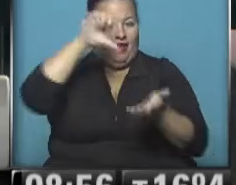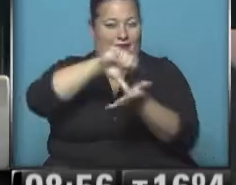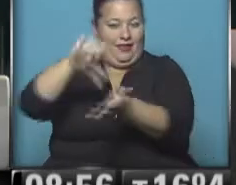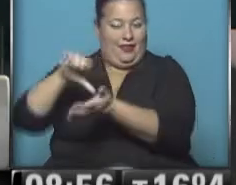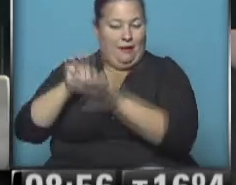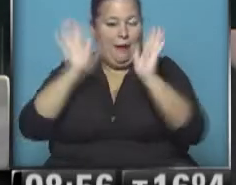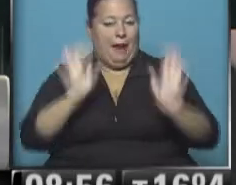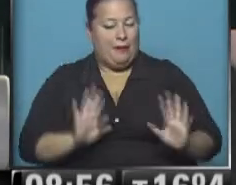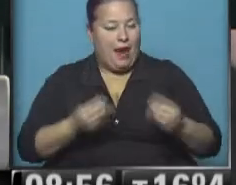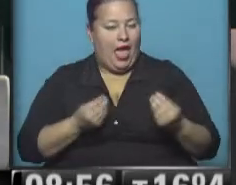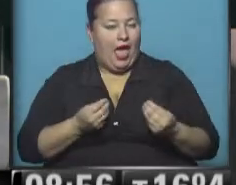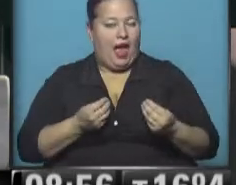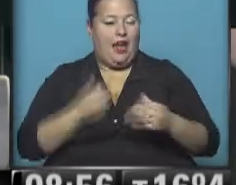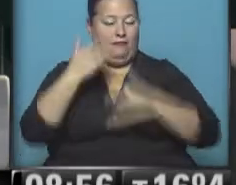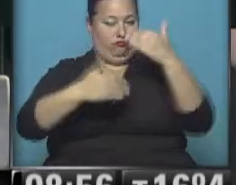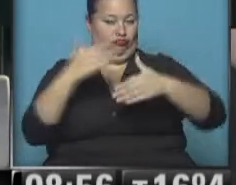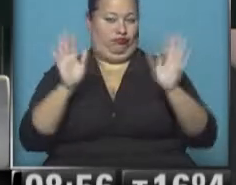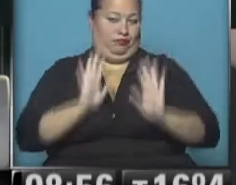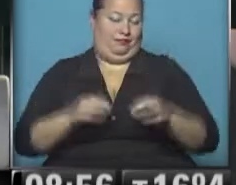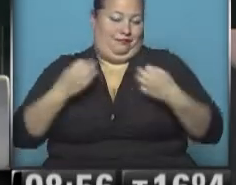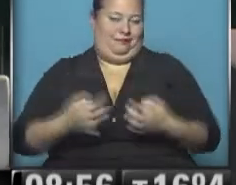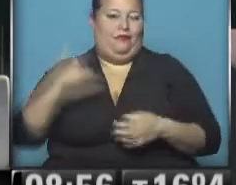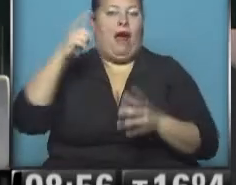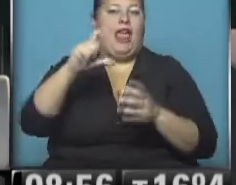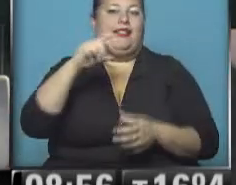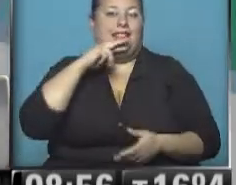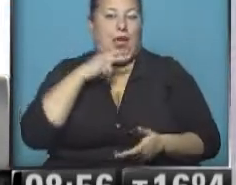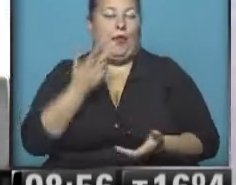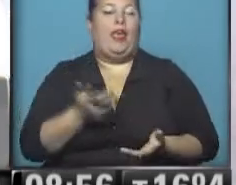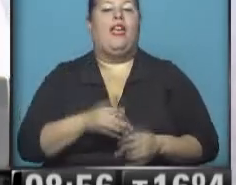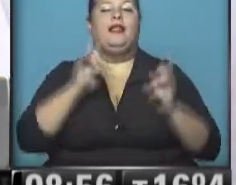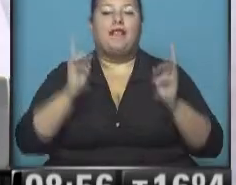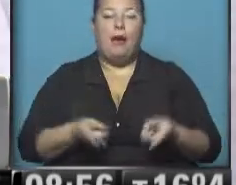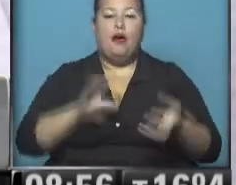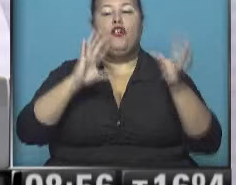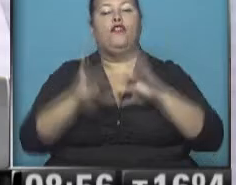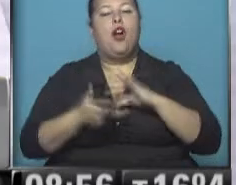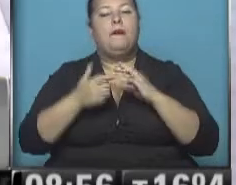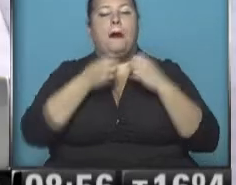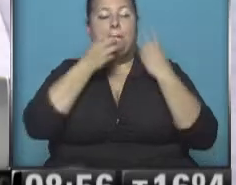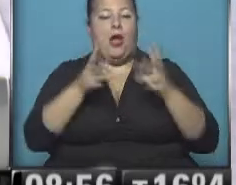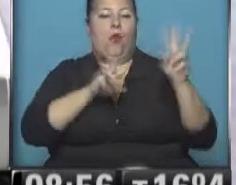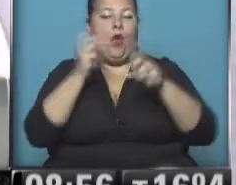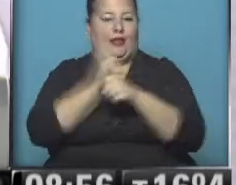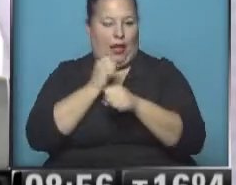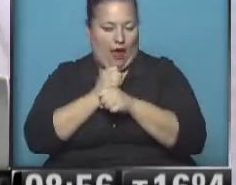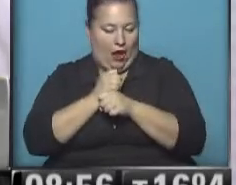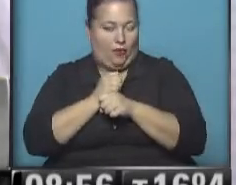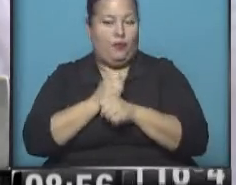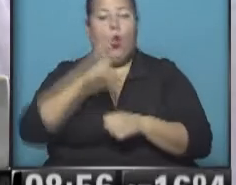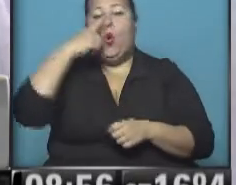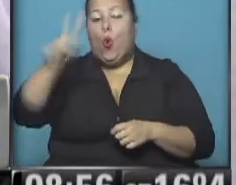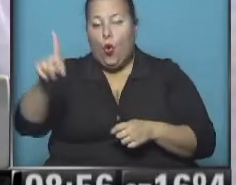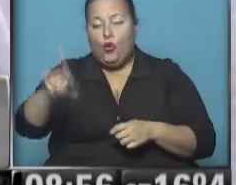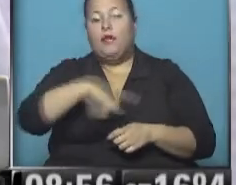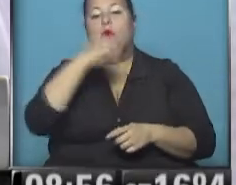de formación para mejorar siempre lo que puede ser el currículum vitae, y de esta manera tener más posibilidades de encontrar trabajo. Y por último